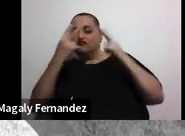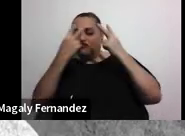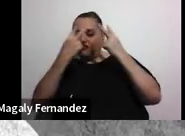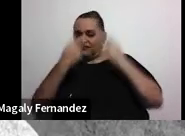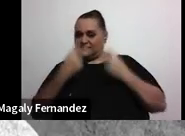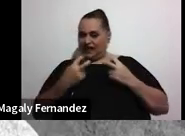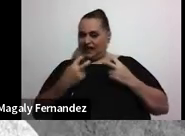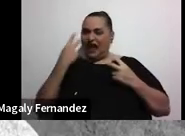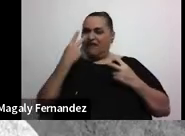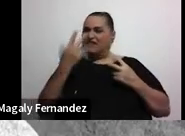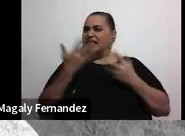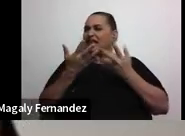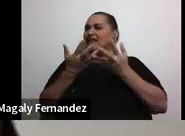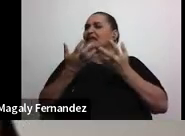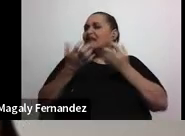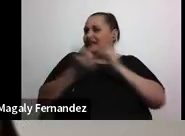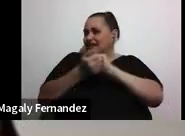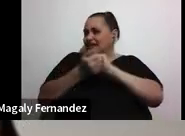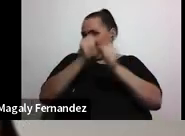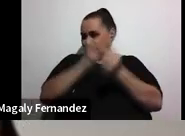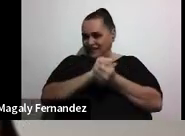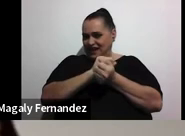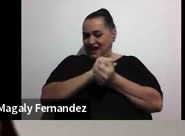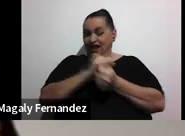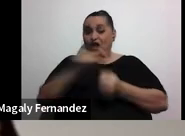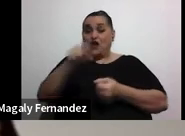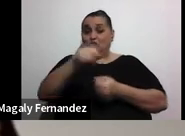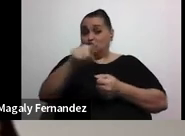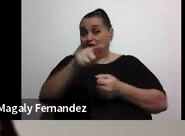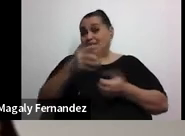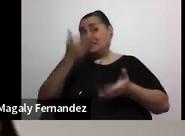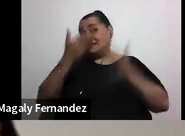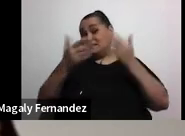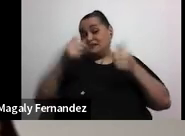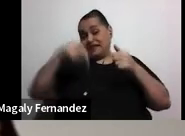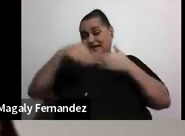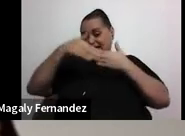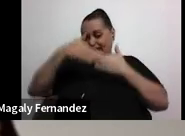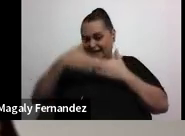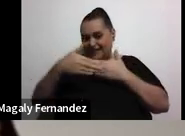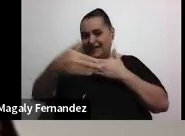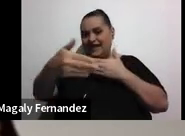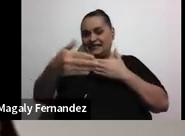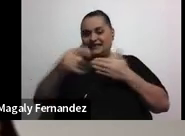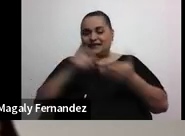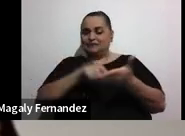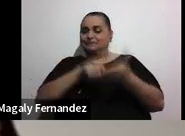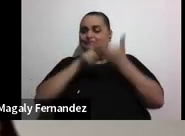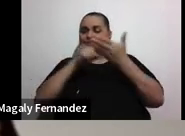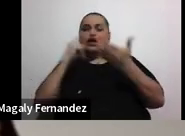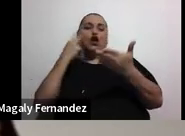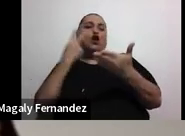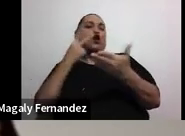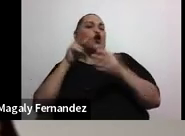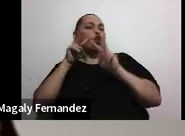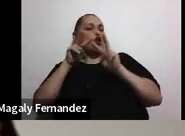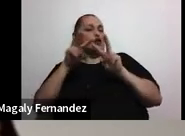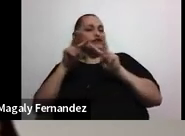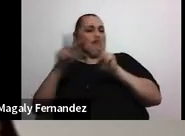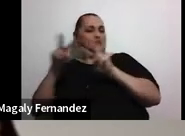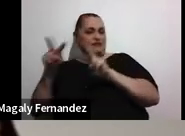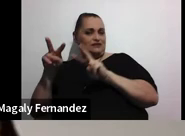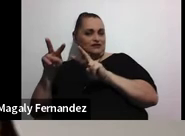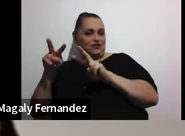yo sé que ustedes posiblemente estén de aquí en adelante esta se llama contemplación y se caracteriza por la